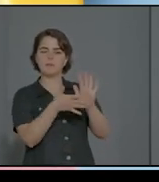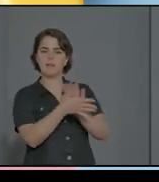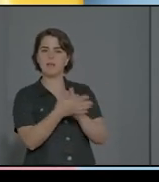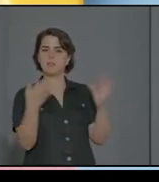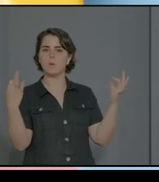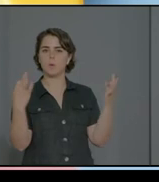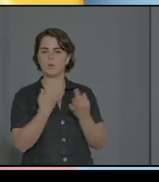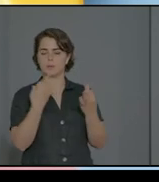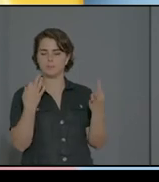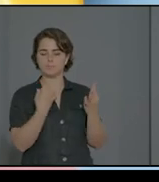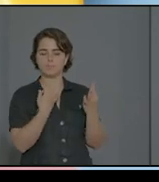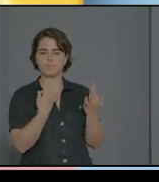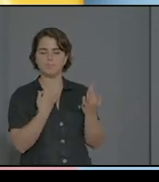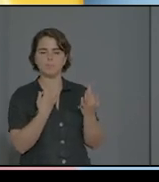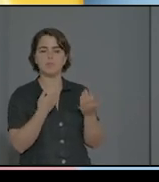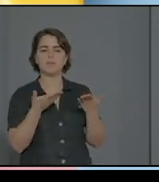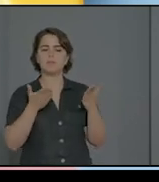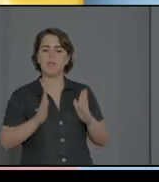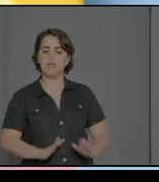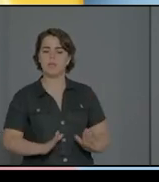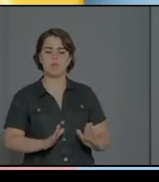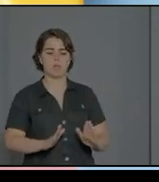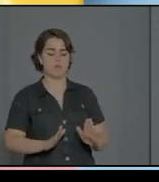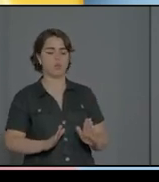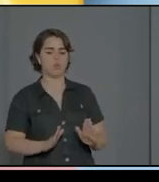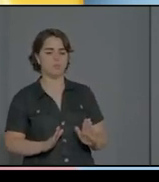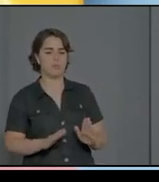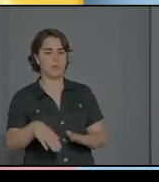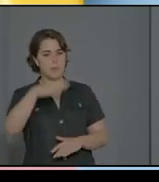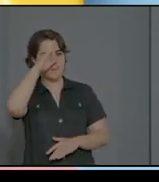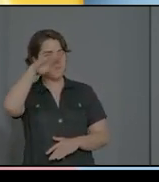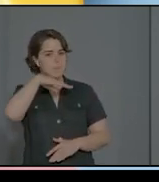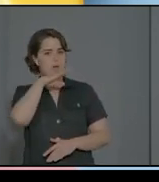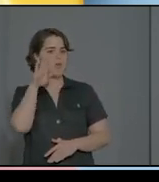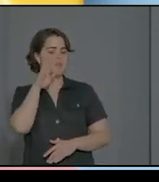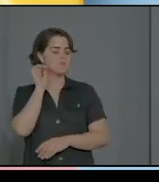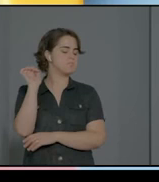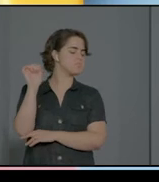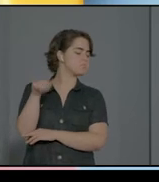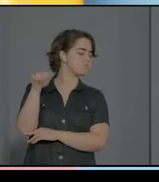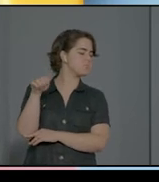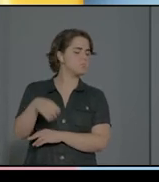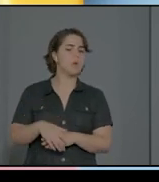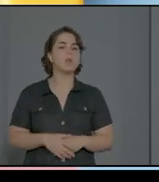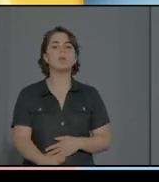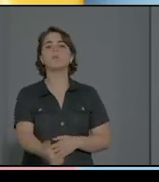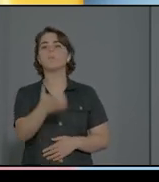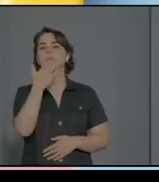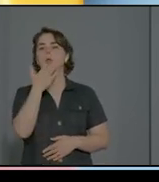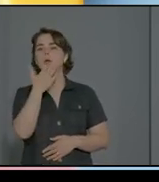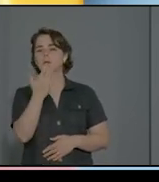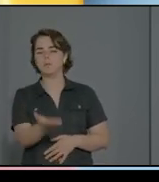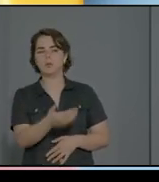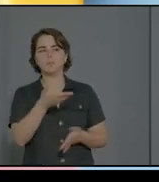no hace lo que los padres quisieran que hiciera. Es decir, por ejemplo, tú te imaginas que el hijo pueda lanzar la